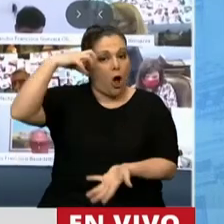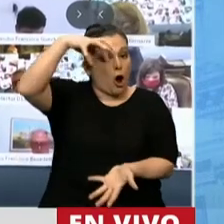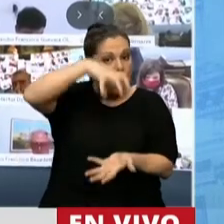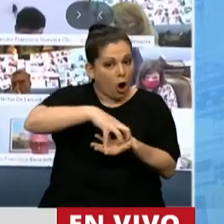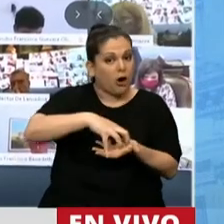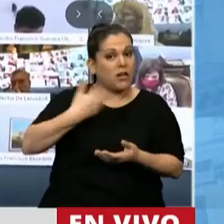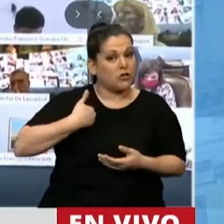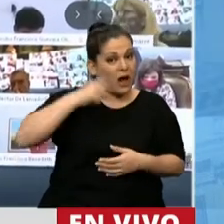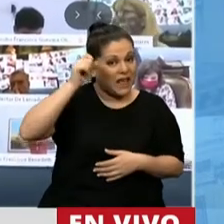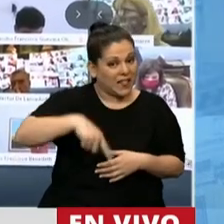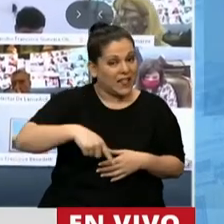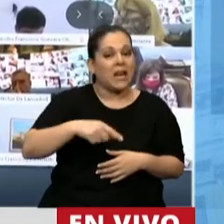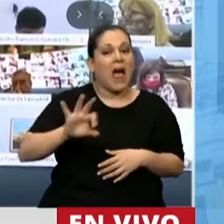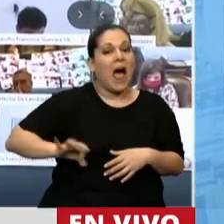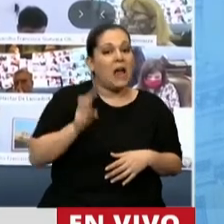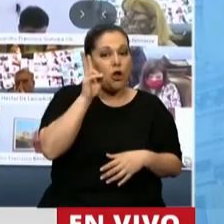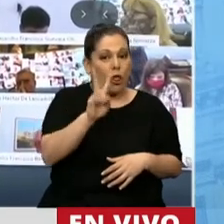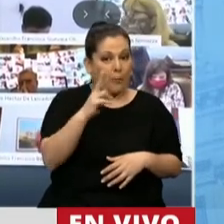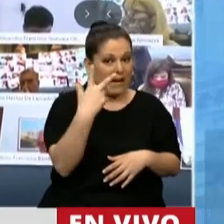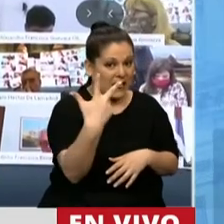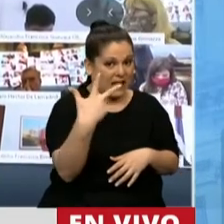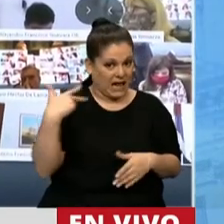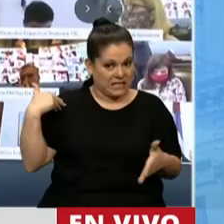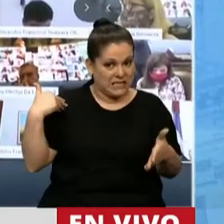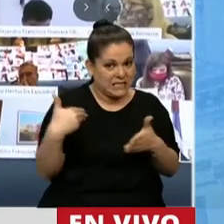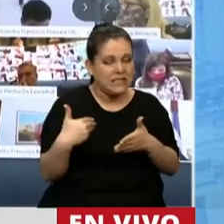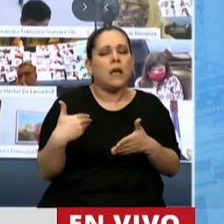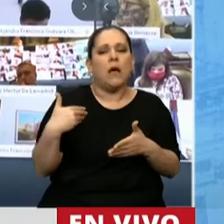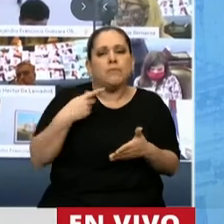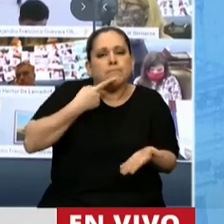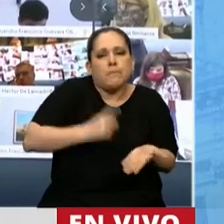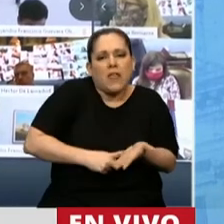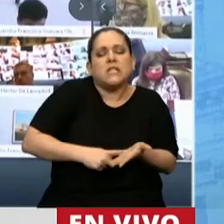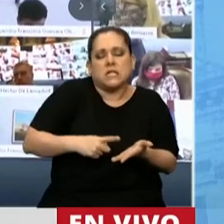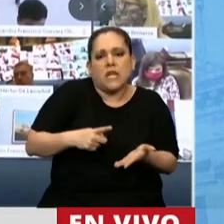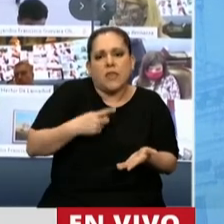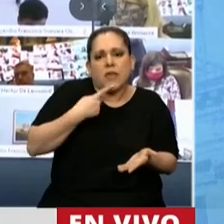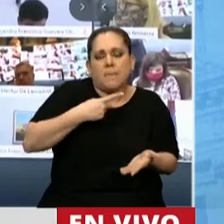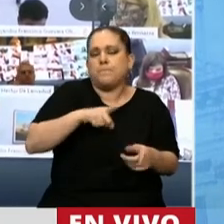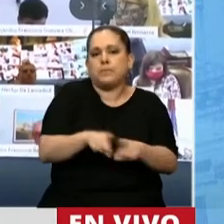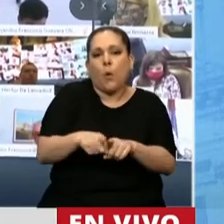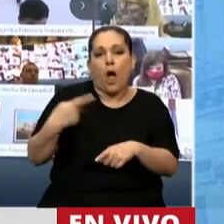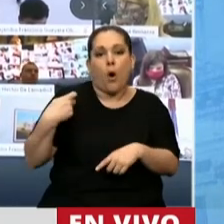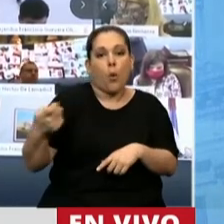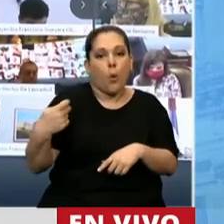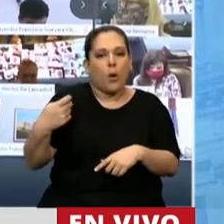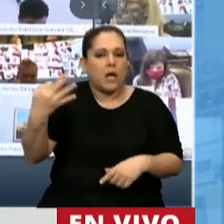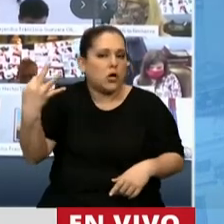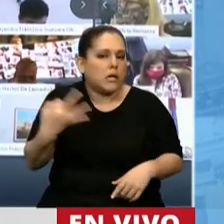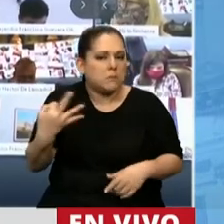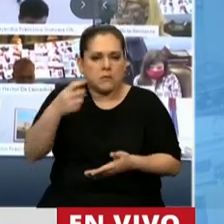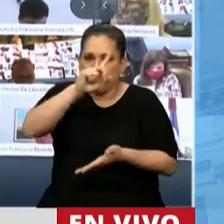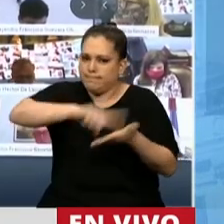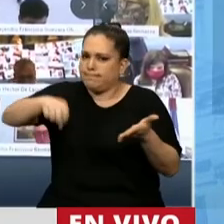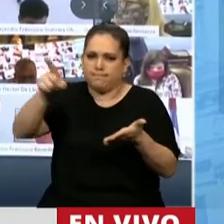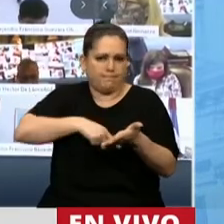Nación Argentina, desde el año 2003, en que tomó la decisión de derogar las jubilaciones especiales